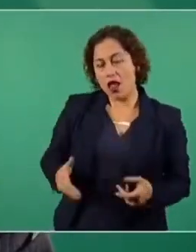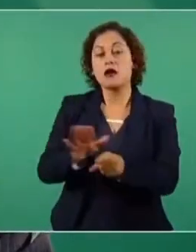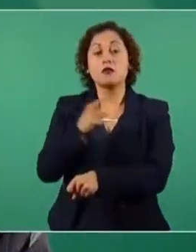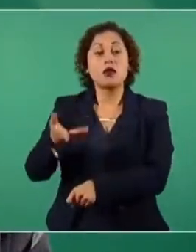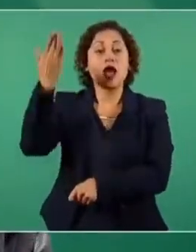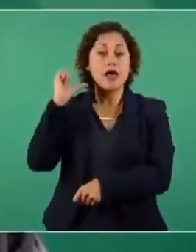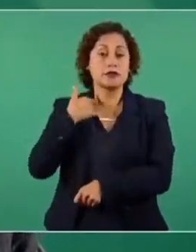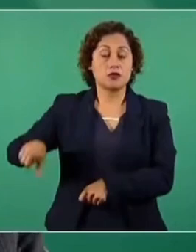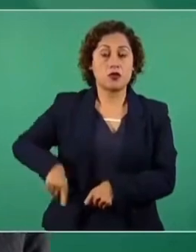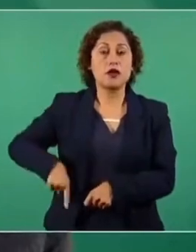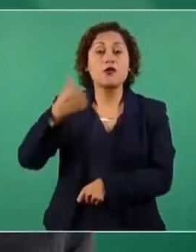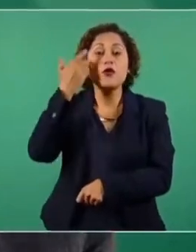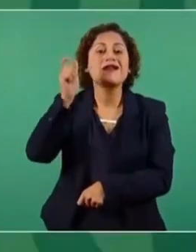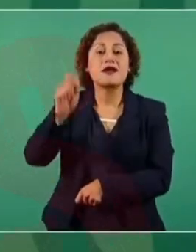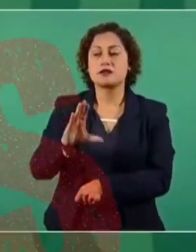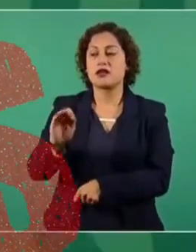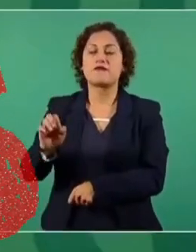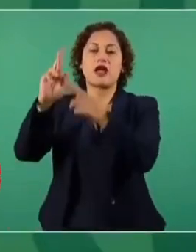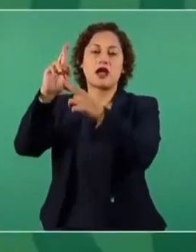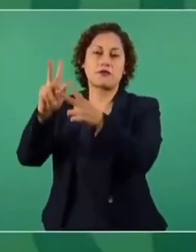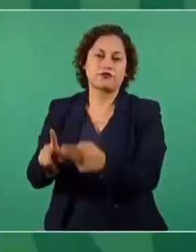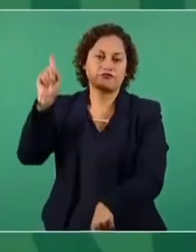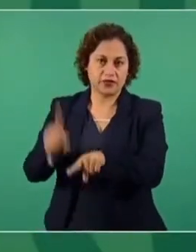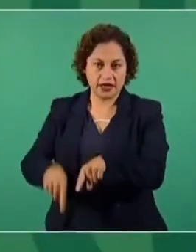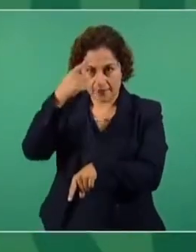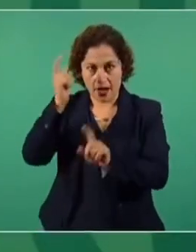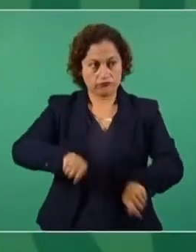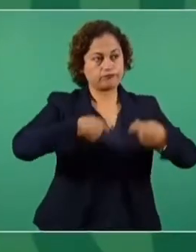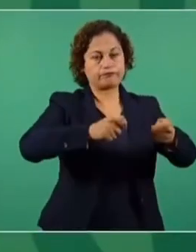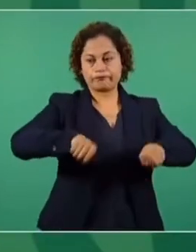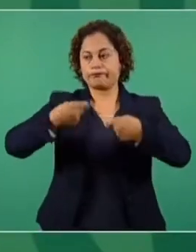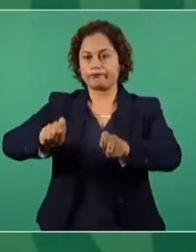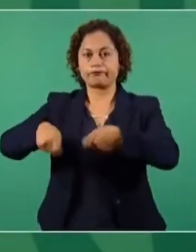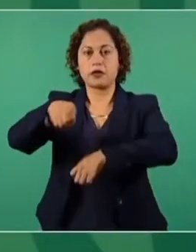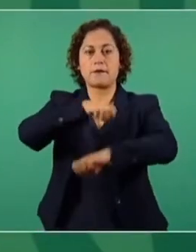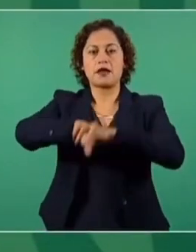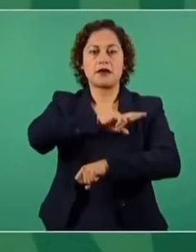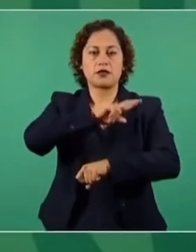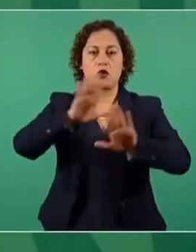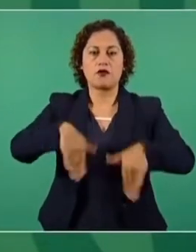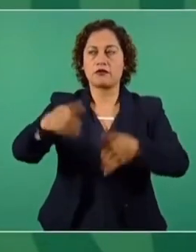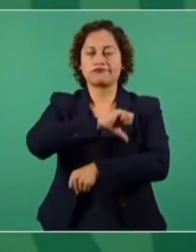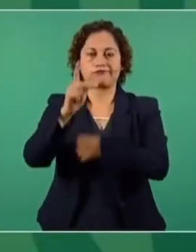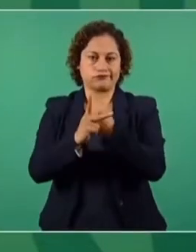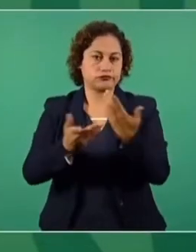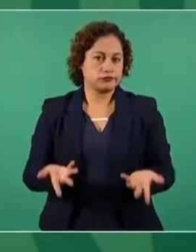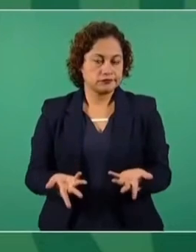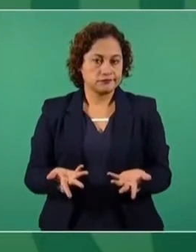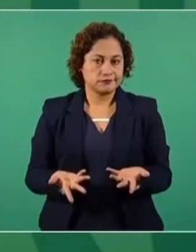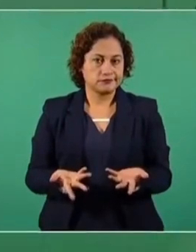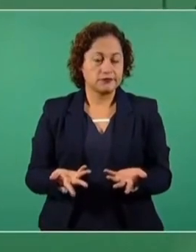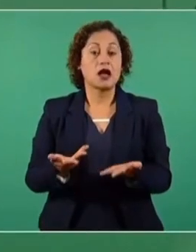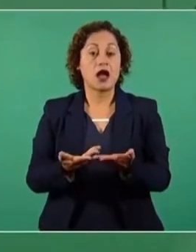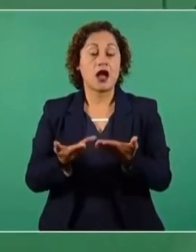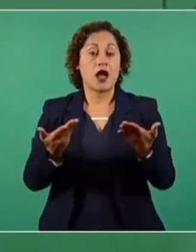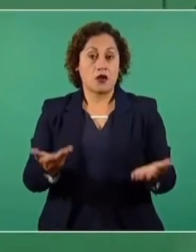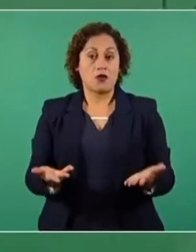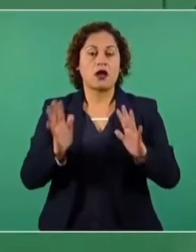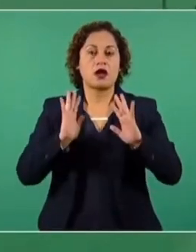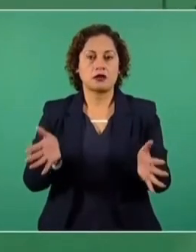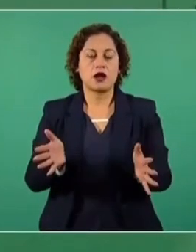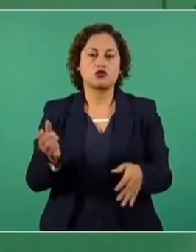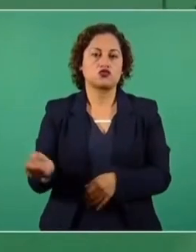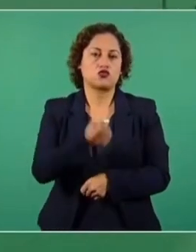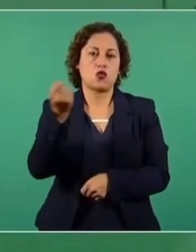la querían destruir para entregar el mercado de la industria eléctrica a particulares, extranjeros. Afortunadamente sonó la campana, la